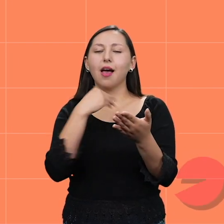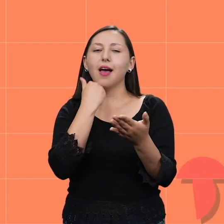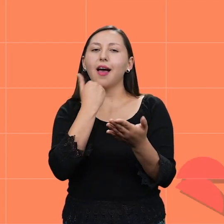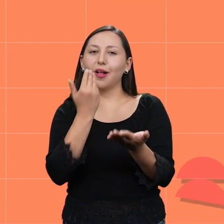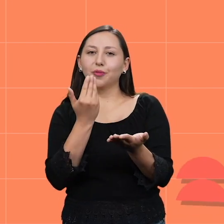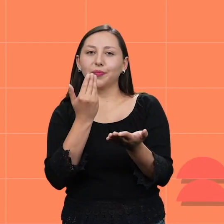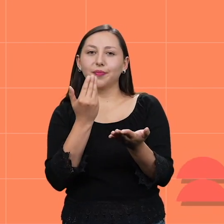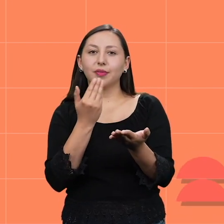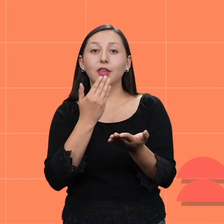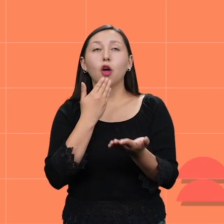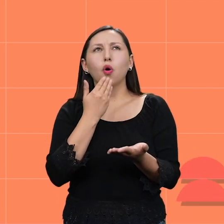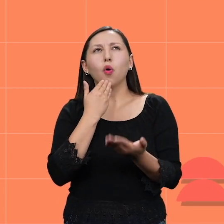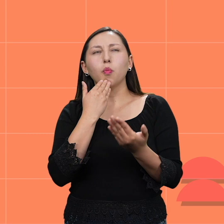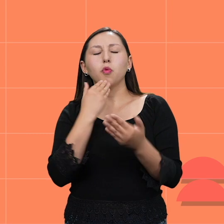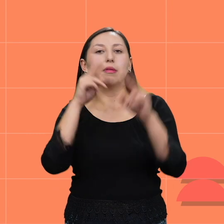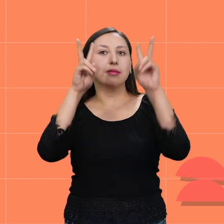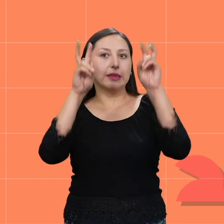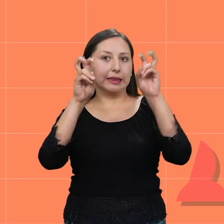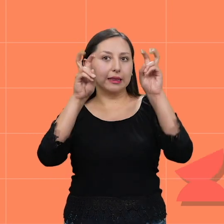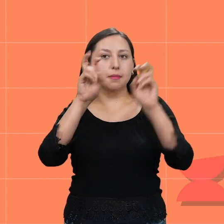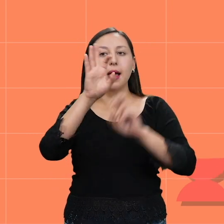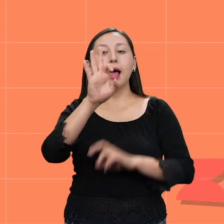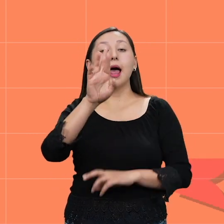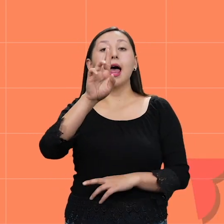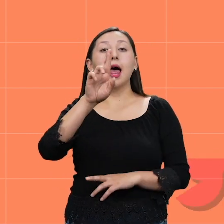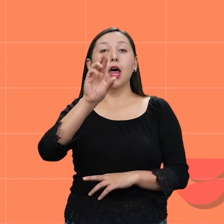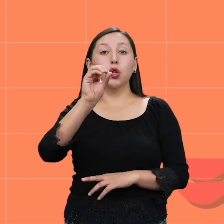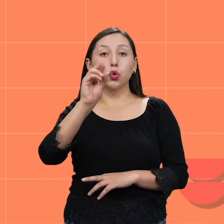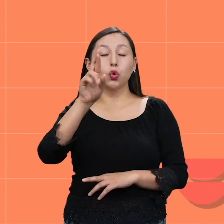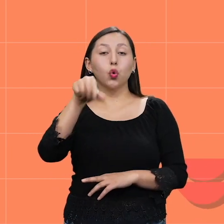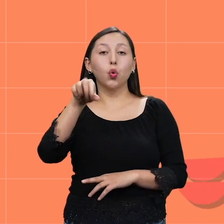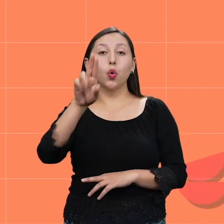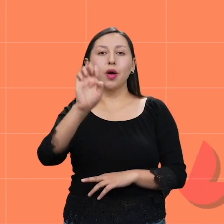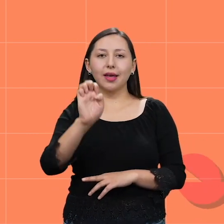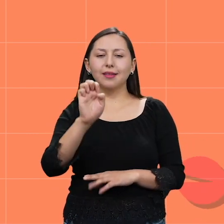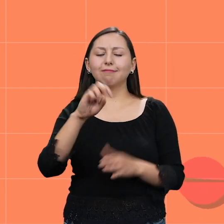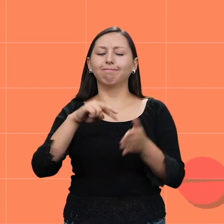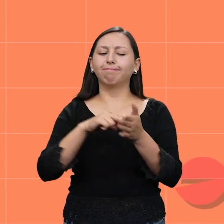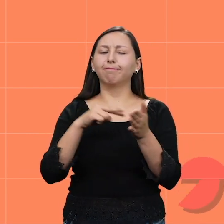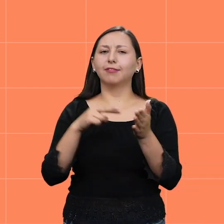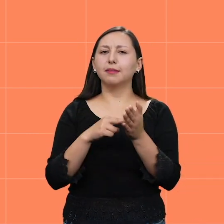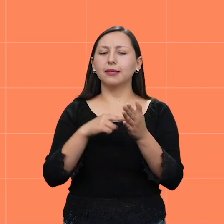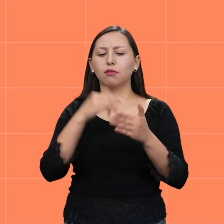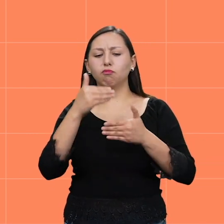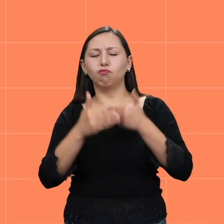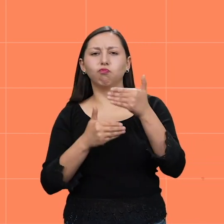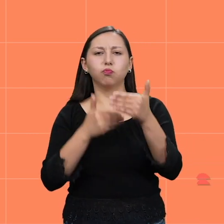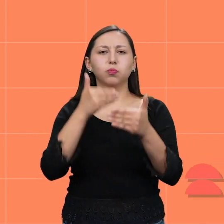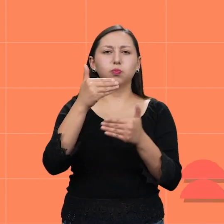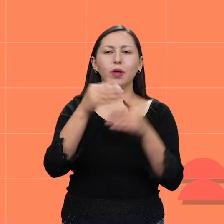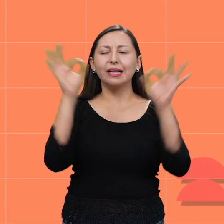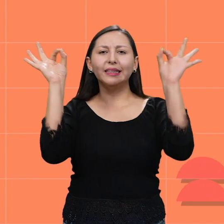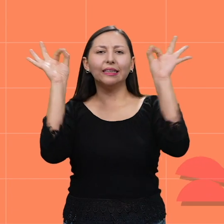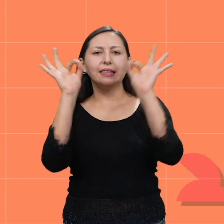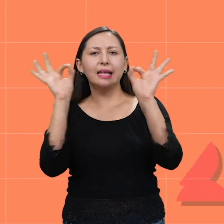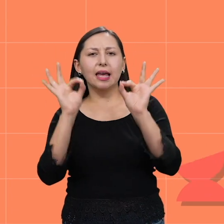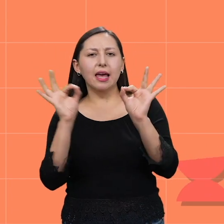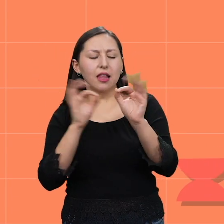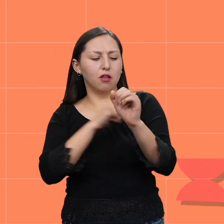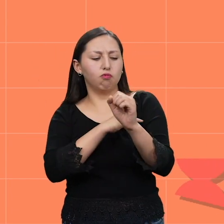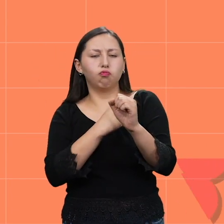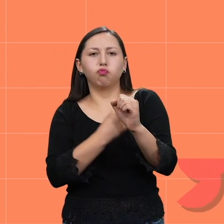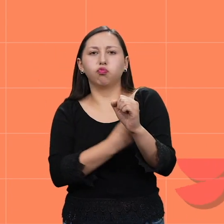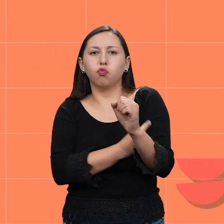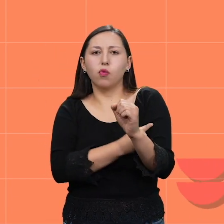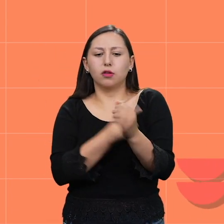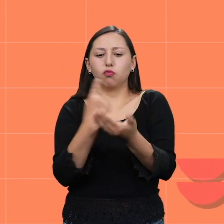Los giros se dan gracias al torque, que es la combinación de una y más fuerzas que actúan sobre un cuerpo en